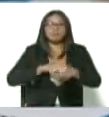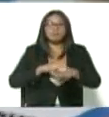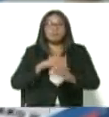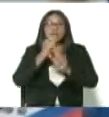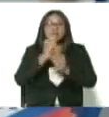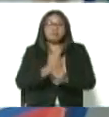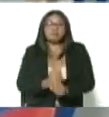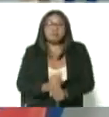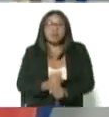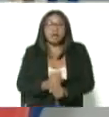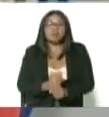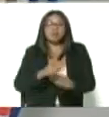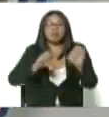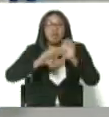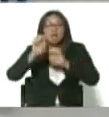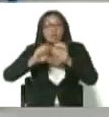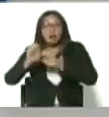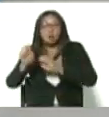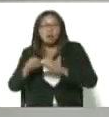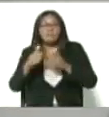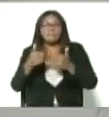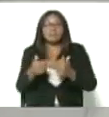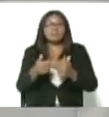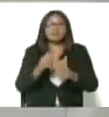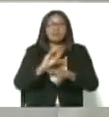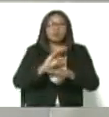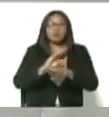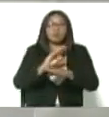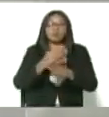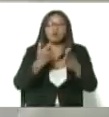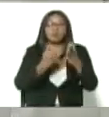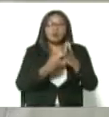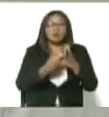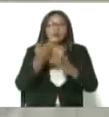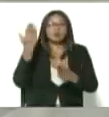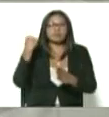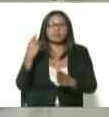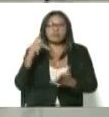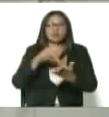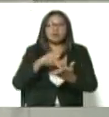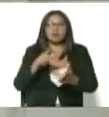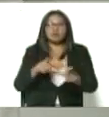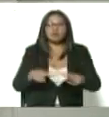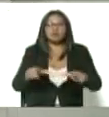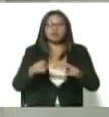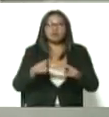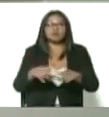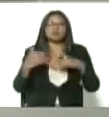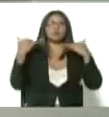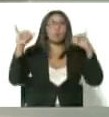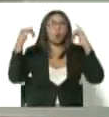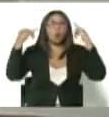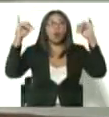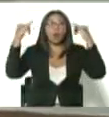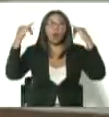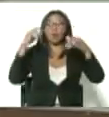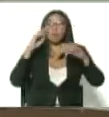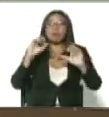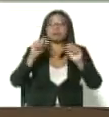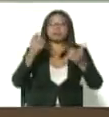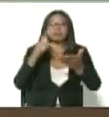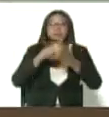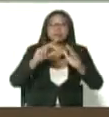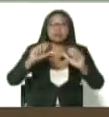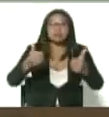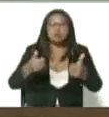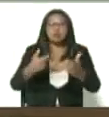del chequeo, han estado cuidando las vacunas desde antier que llegaron, aquí se hizo una gran fiesta, en el Victorino Santaella,